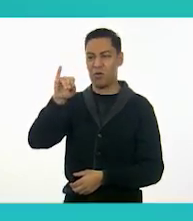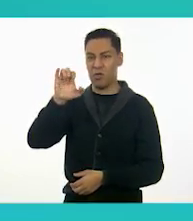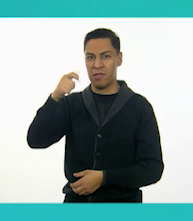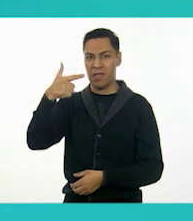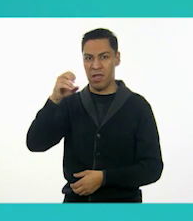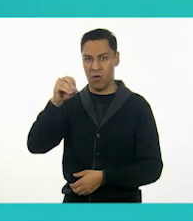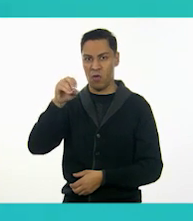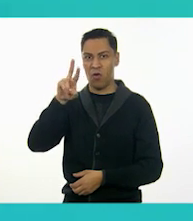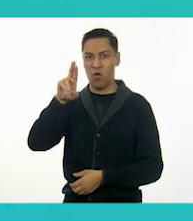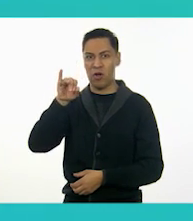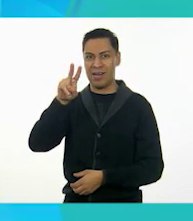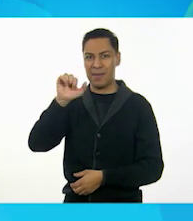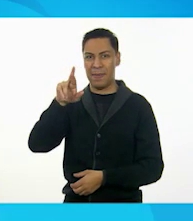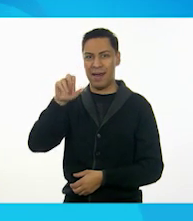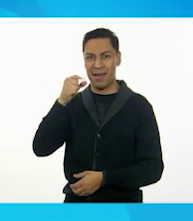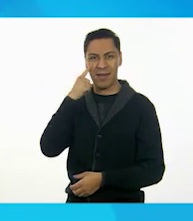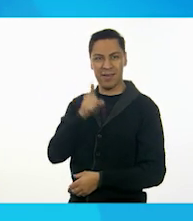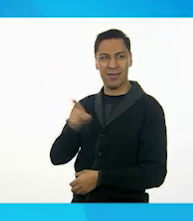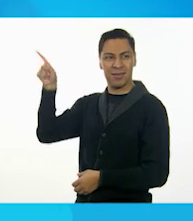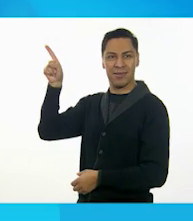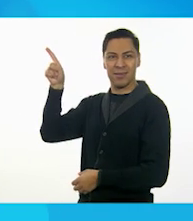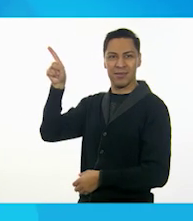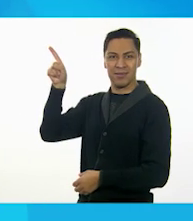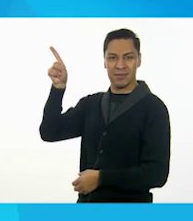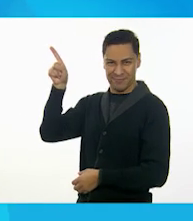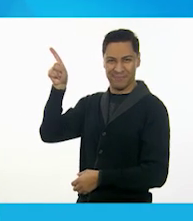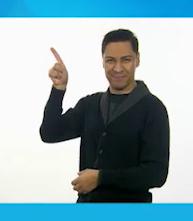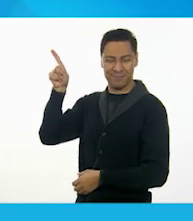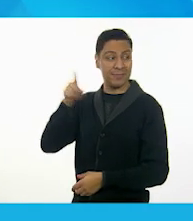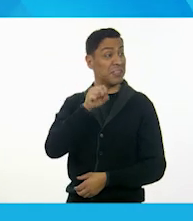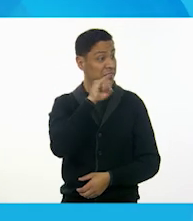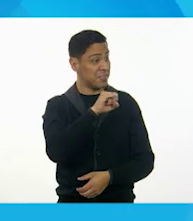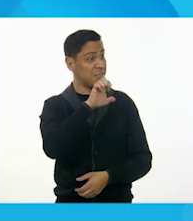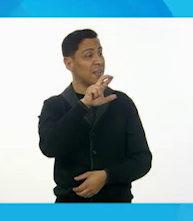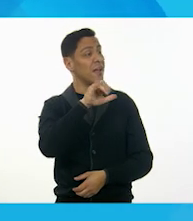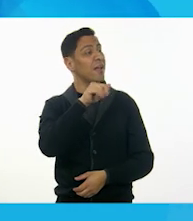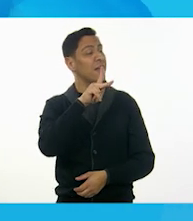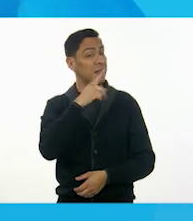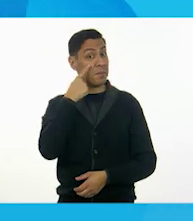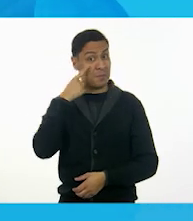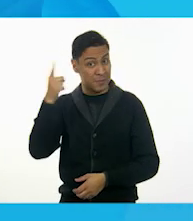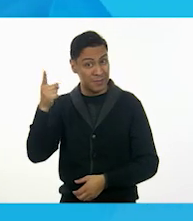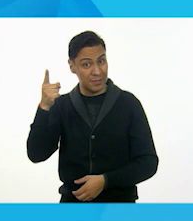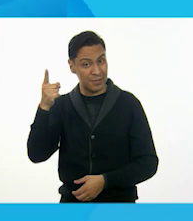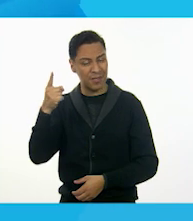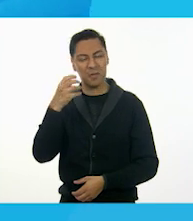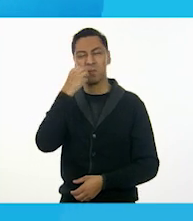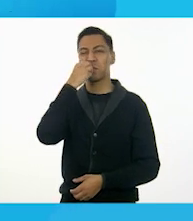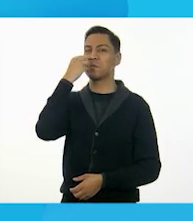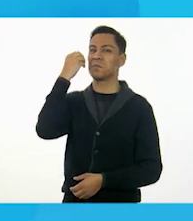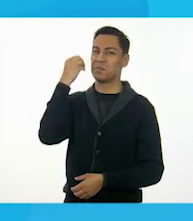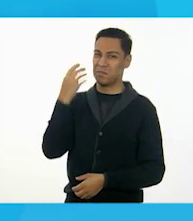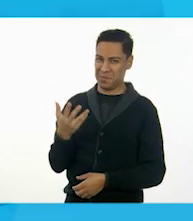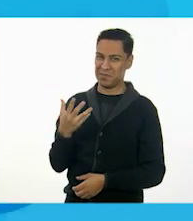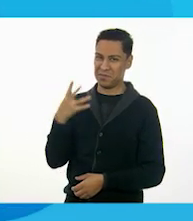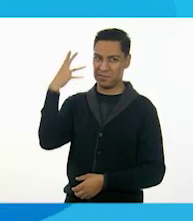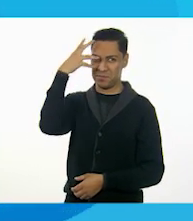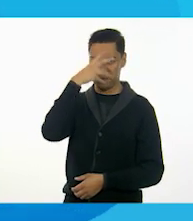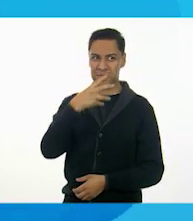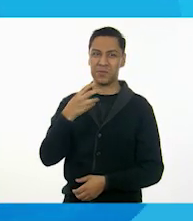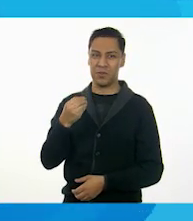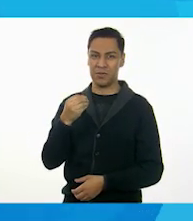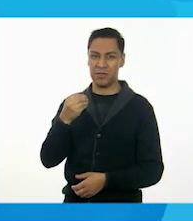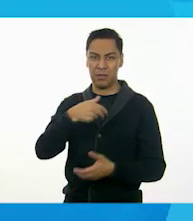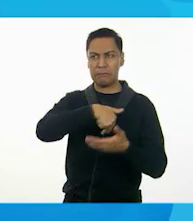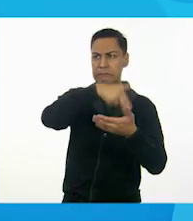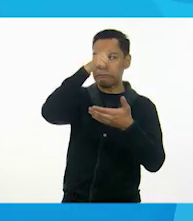llama la pintura. Es como esta que estamos viendo en la pantalla. Sí, Erick, ¿ves? Ah, qué bonita. Qué bonita pintura.